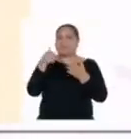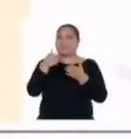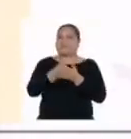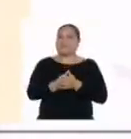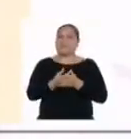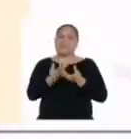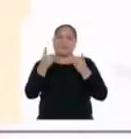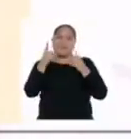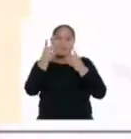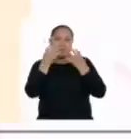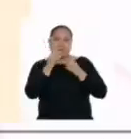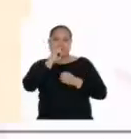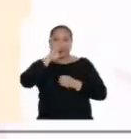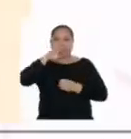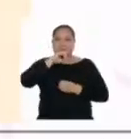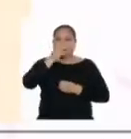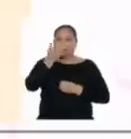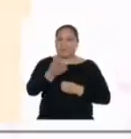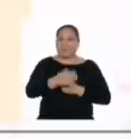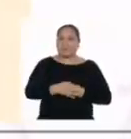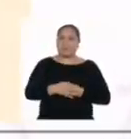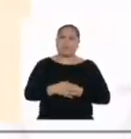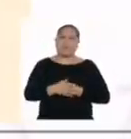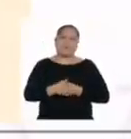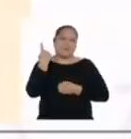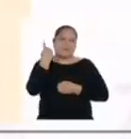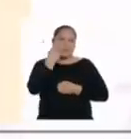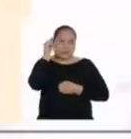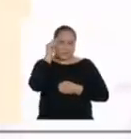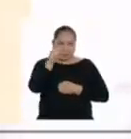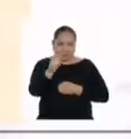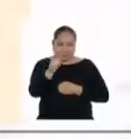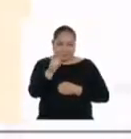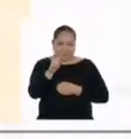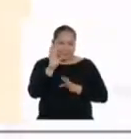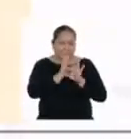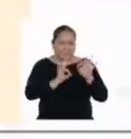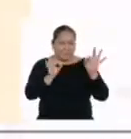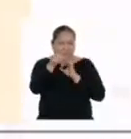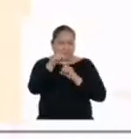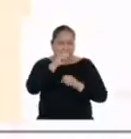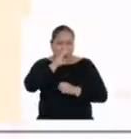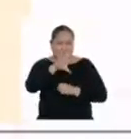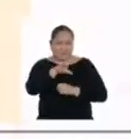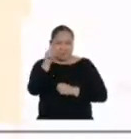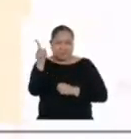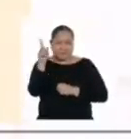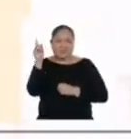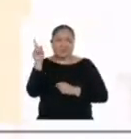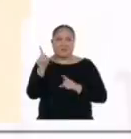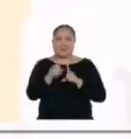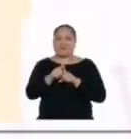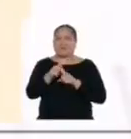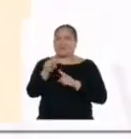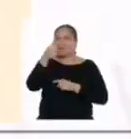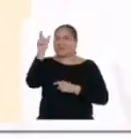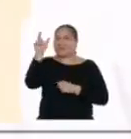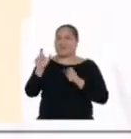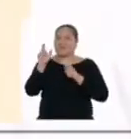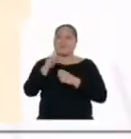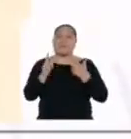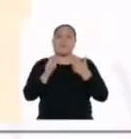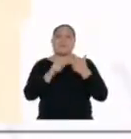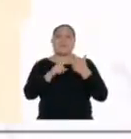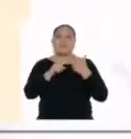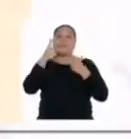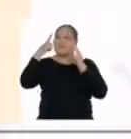todas cuando quieran decir algo. Así es, no solo tú tienes algo importante que decir. Tres, resaltar lo